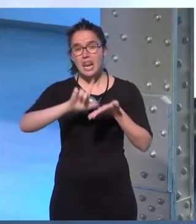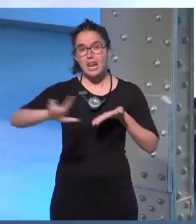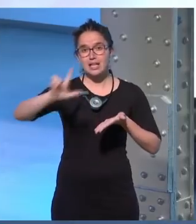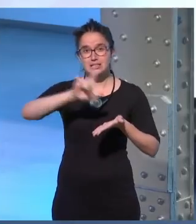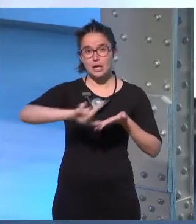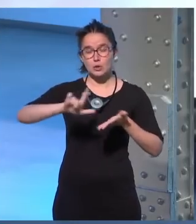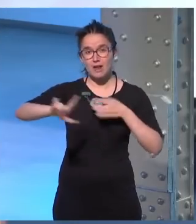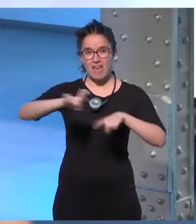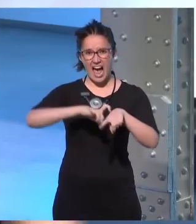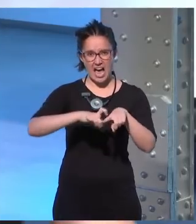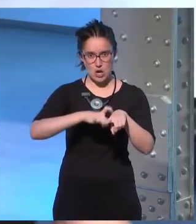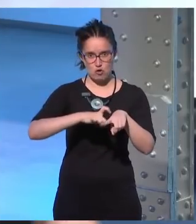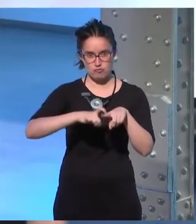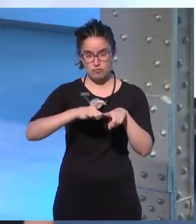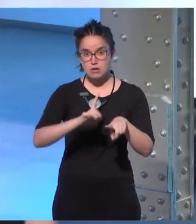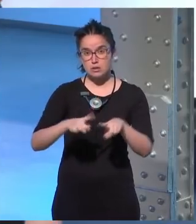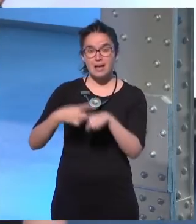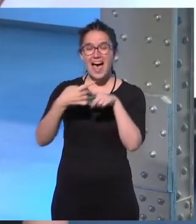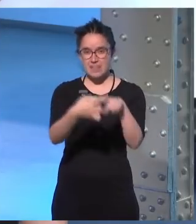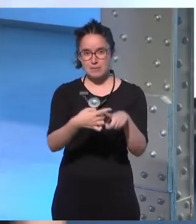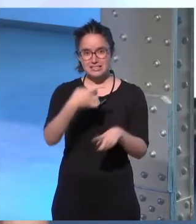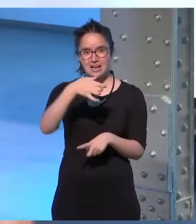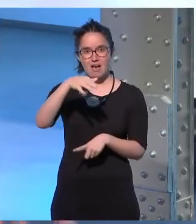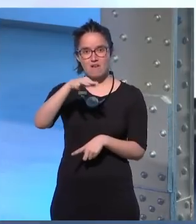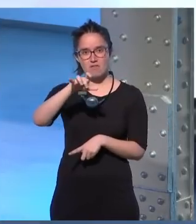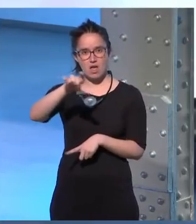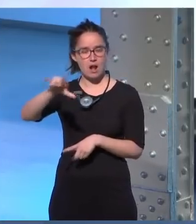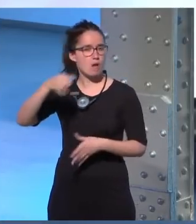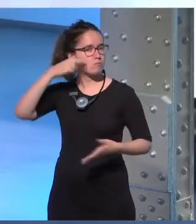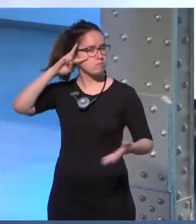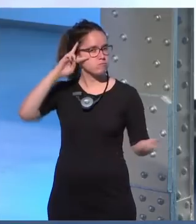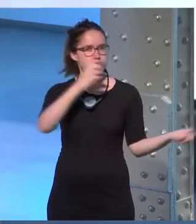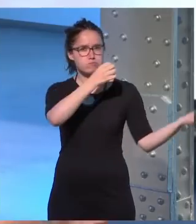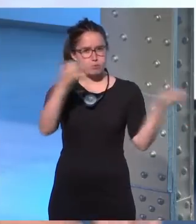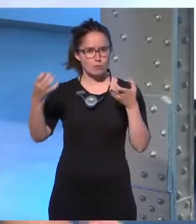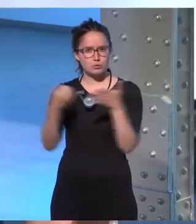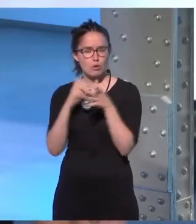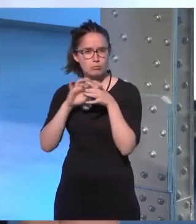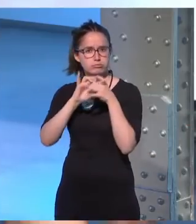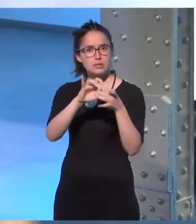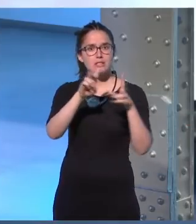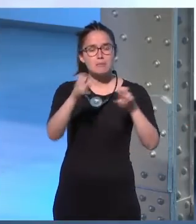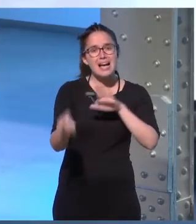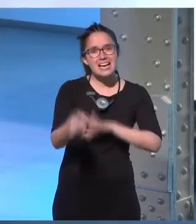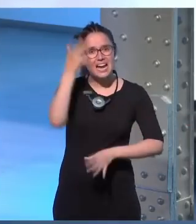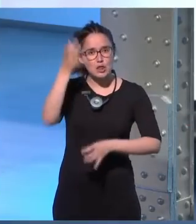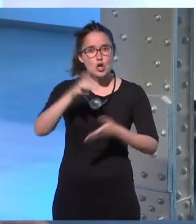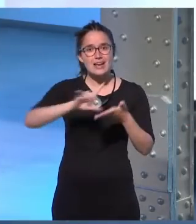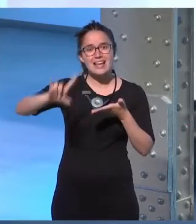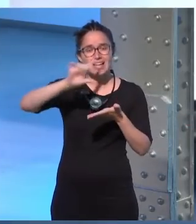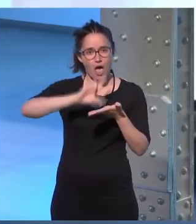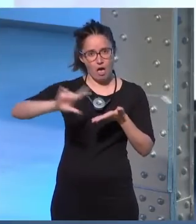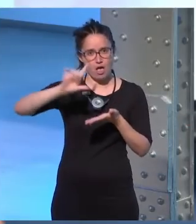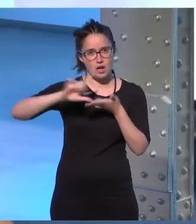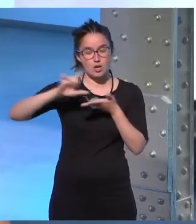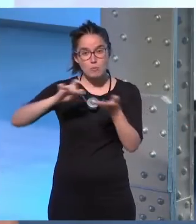de género. Aparte de eso, Gabriela es una verdadera experta en todo lo que tiene que ver con la creación literaria y con